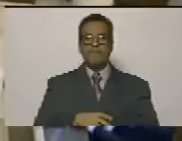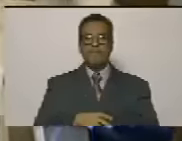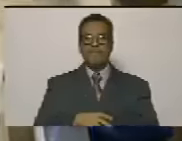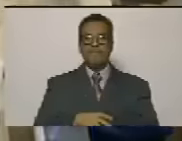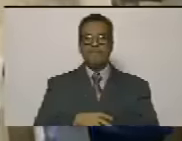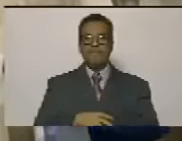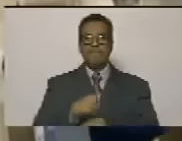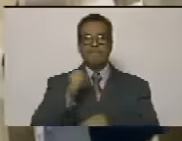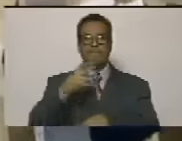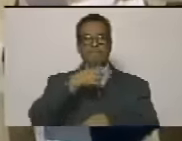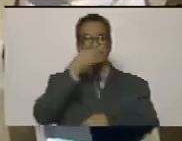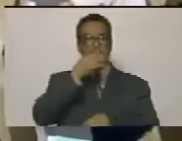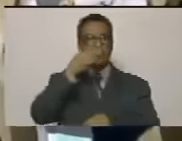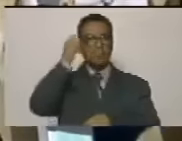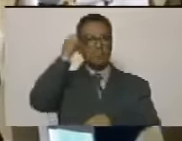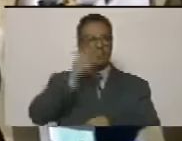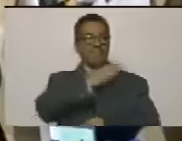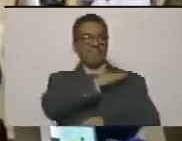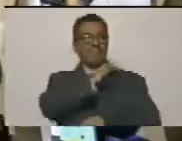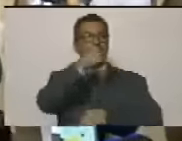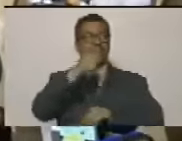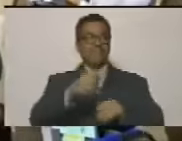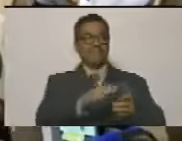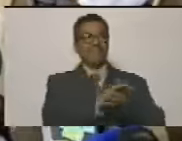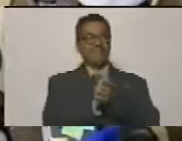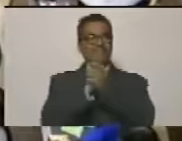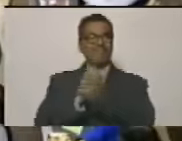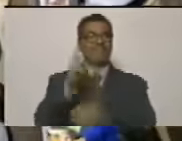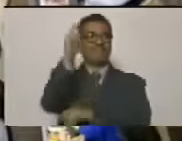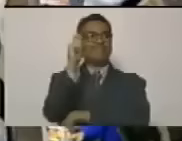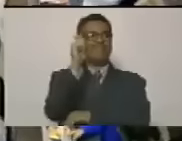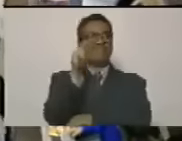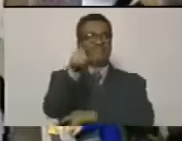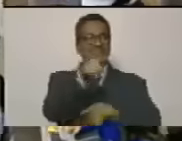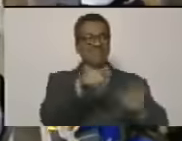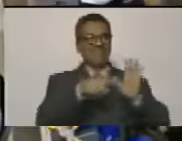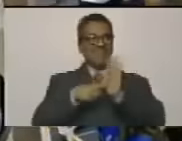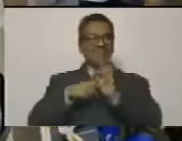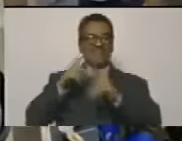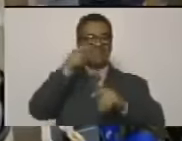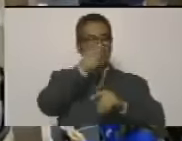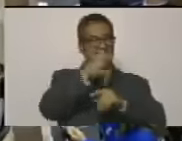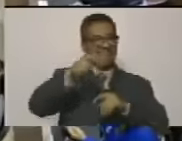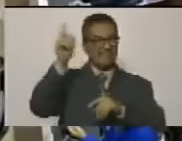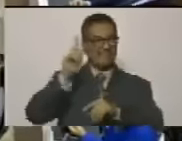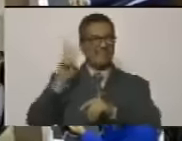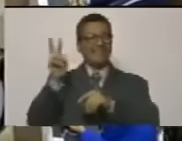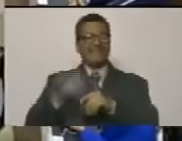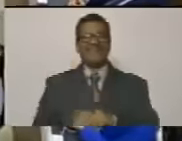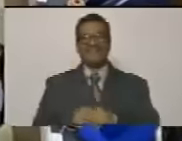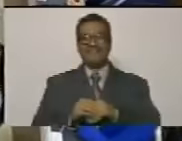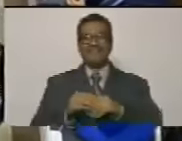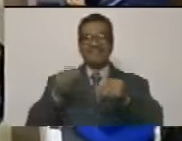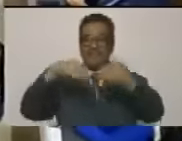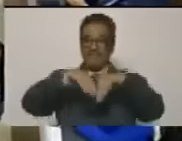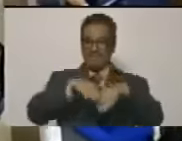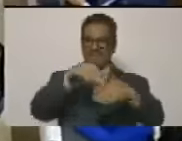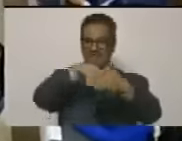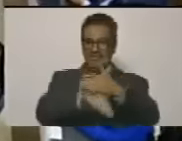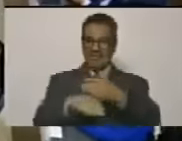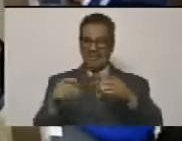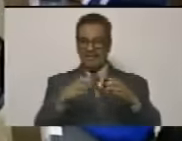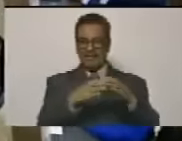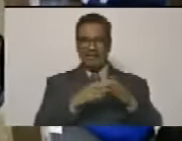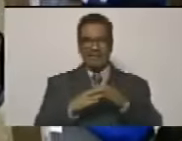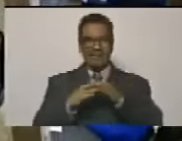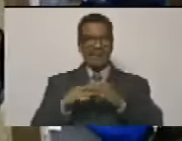Buenas tardes, junta directiva, colegas diputadas y diputados, pueblo de Venezuela. Como integrante del grupo